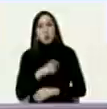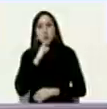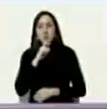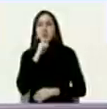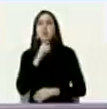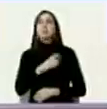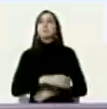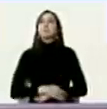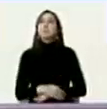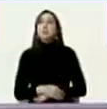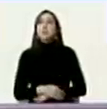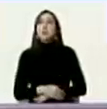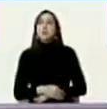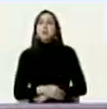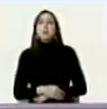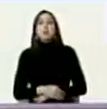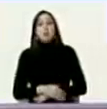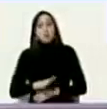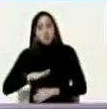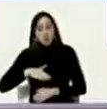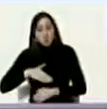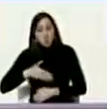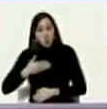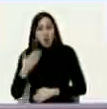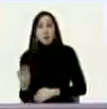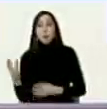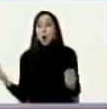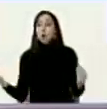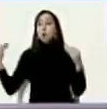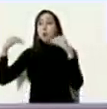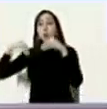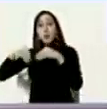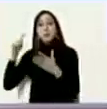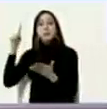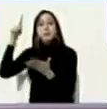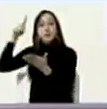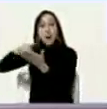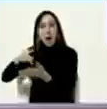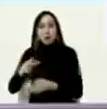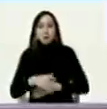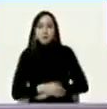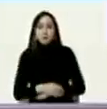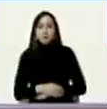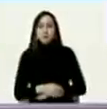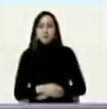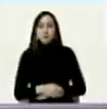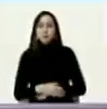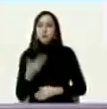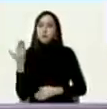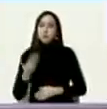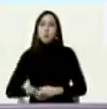para que podamos llegar a acuerdos a acuerdos